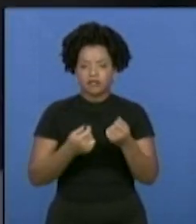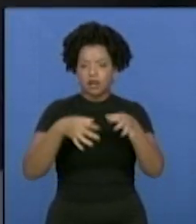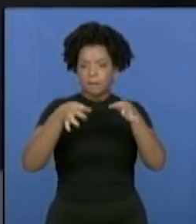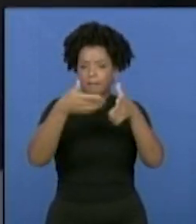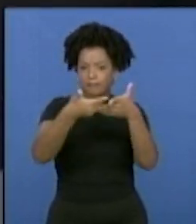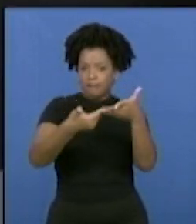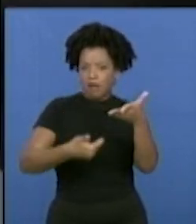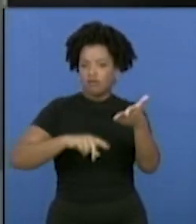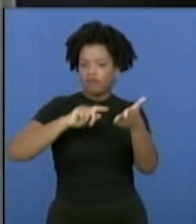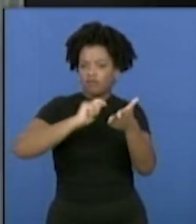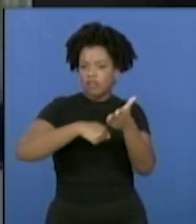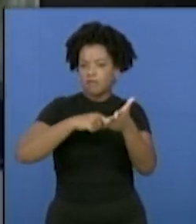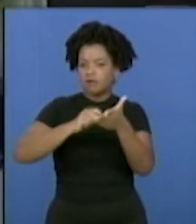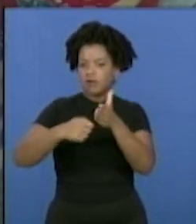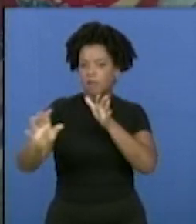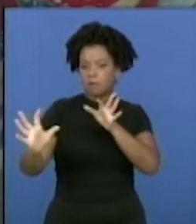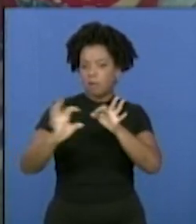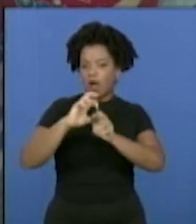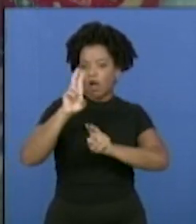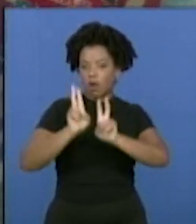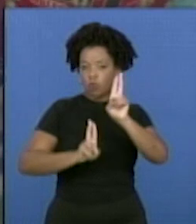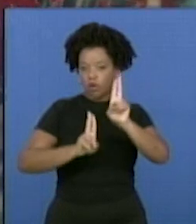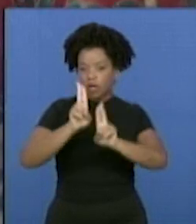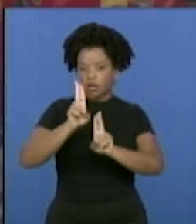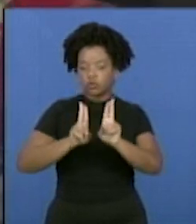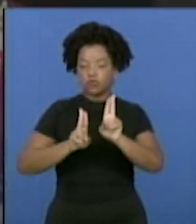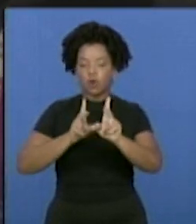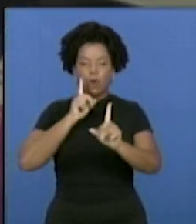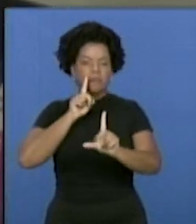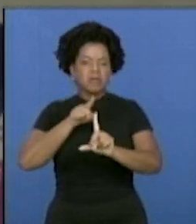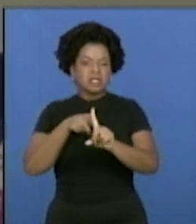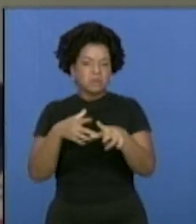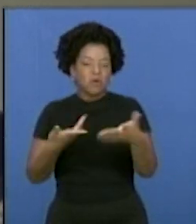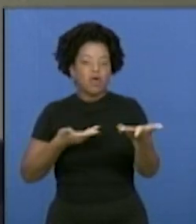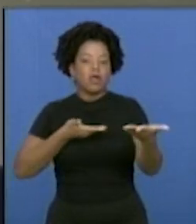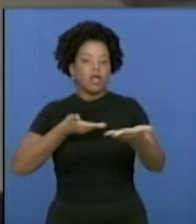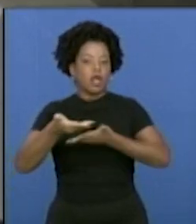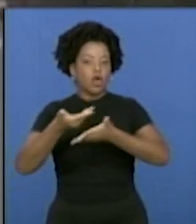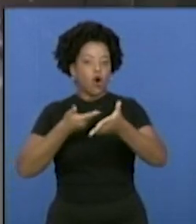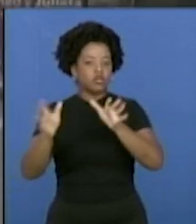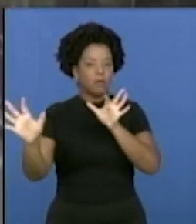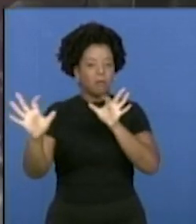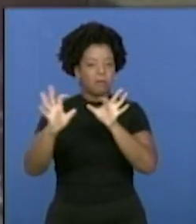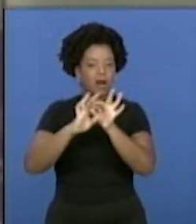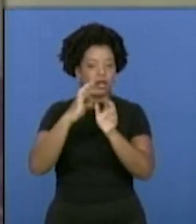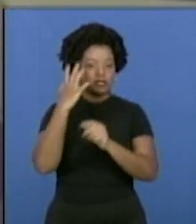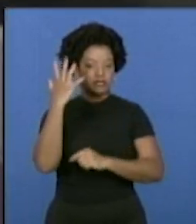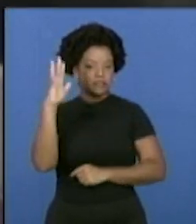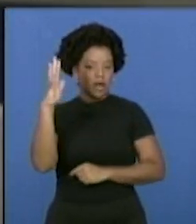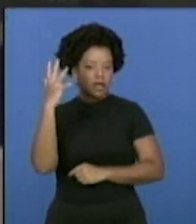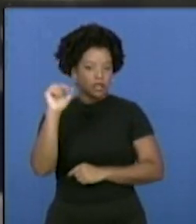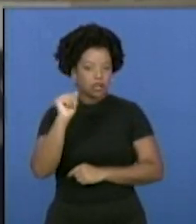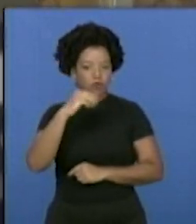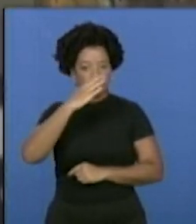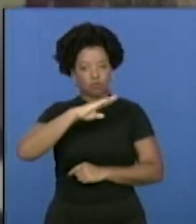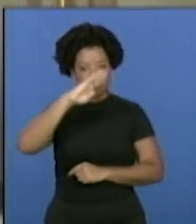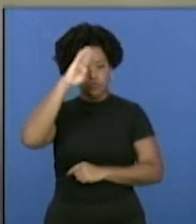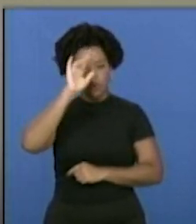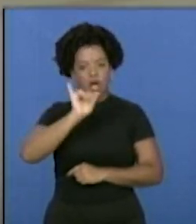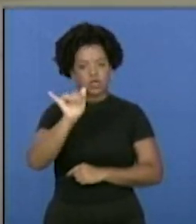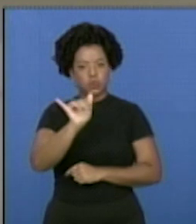asociados a las intenciones de negocio, a alianzas estratégicas con proveedores nacionales e